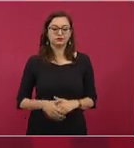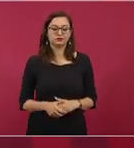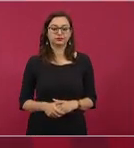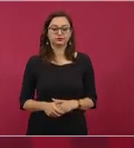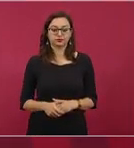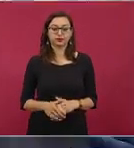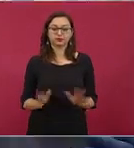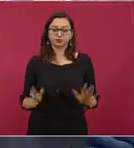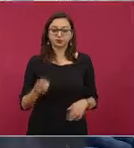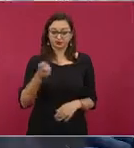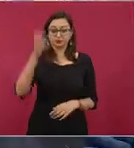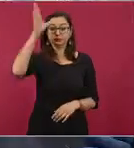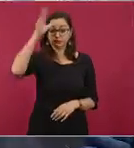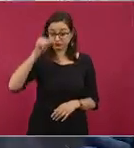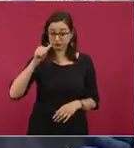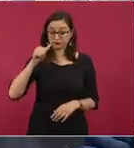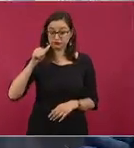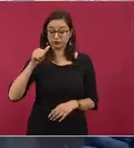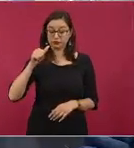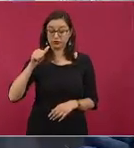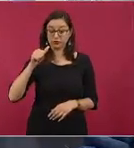quedamos en eso este